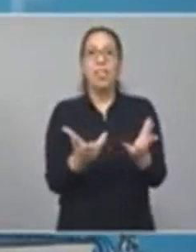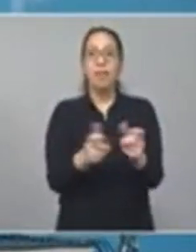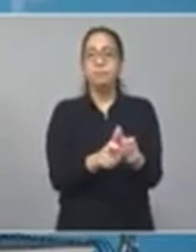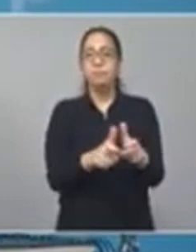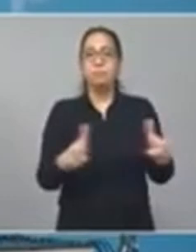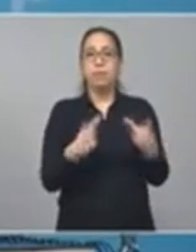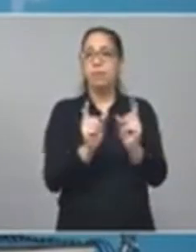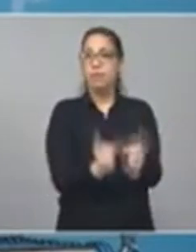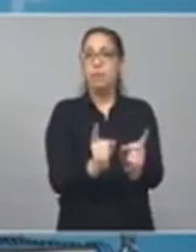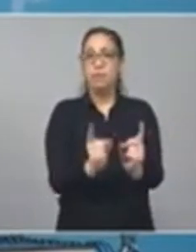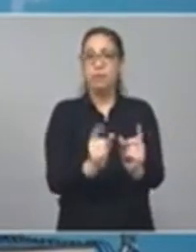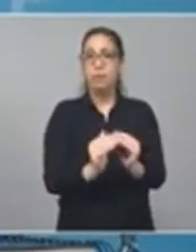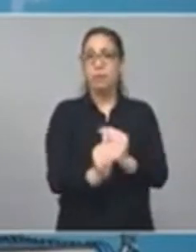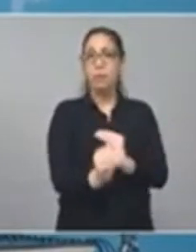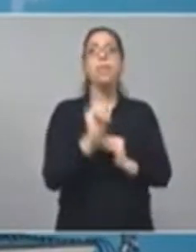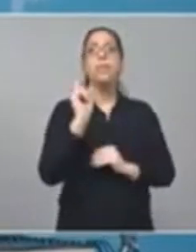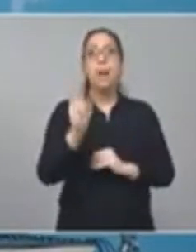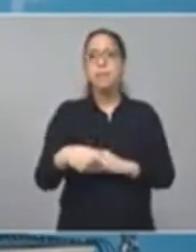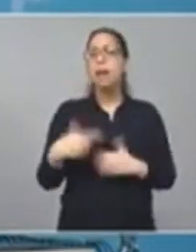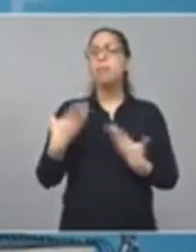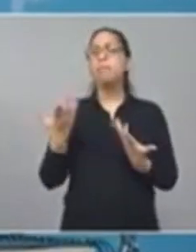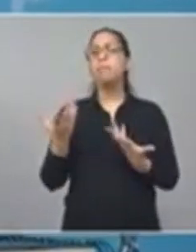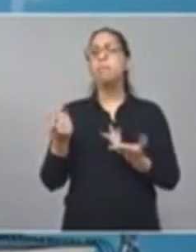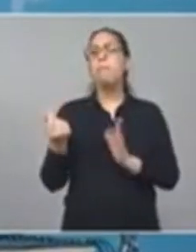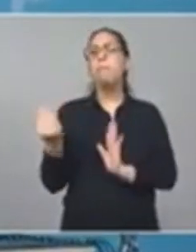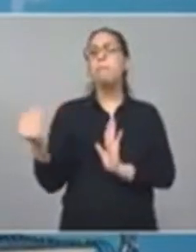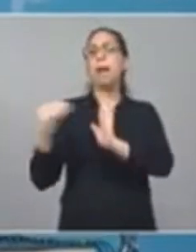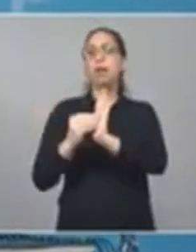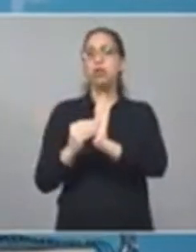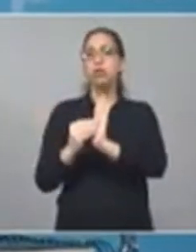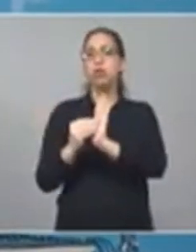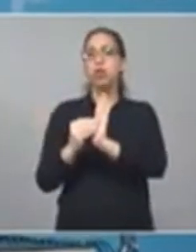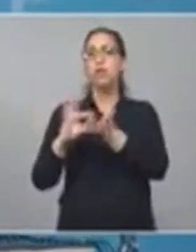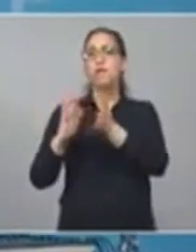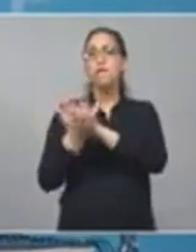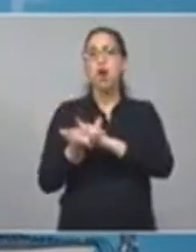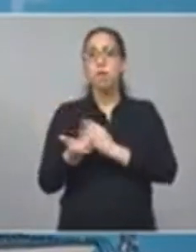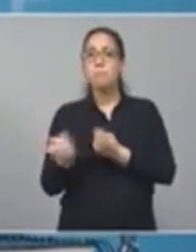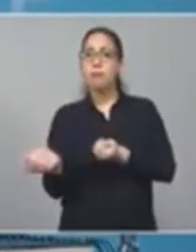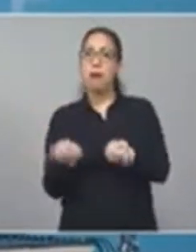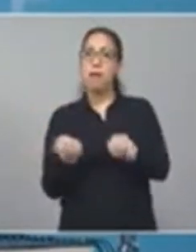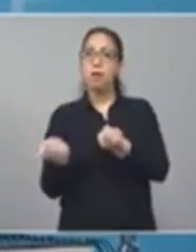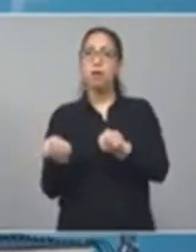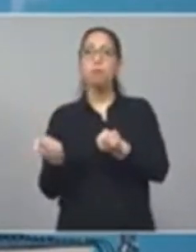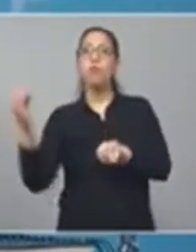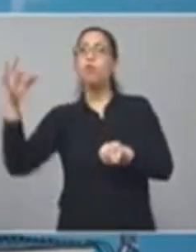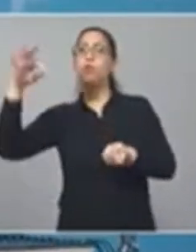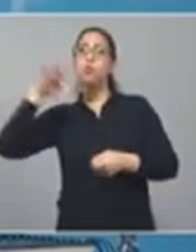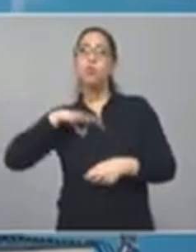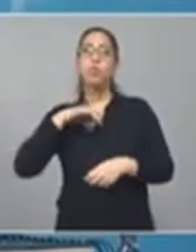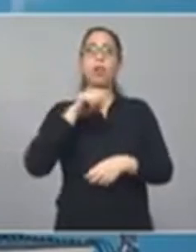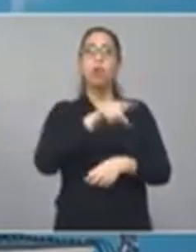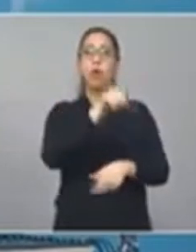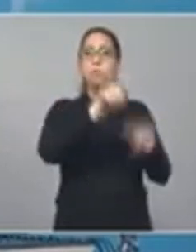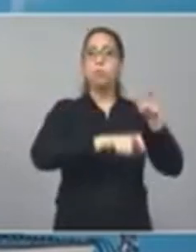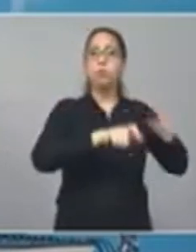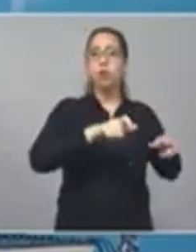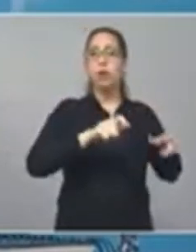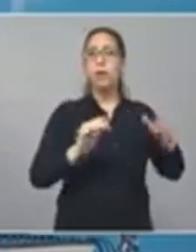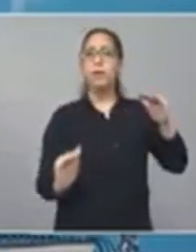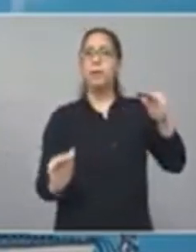el sendero de los precios con el salario de los trabajadores de la Administración Pública